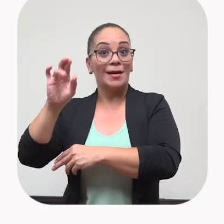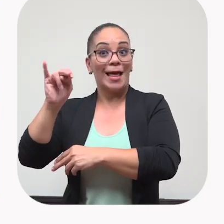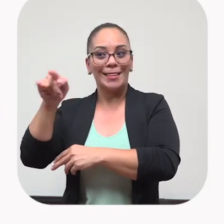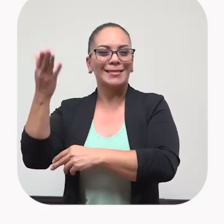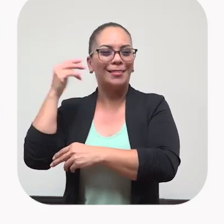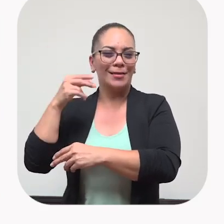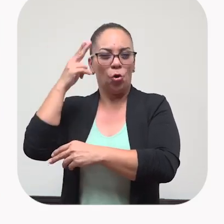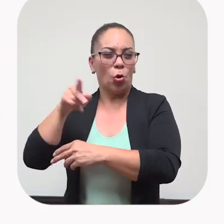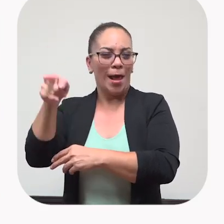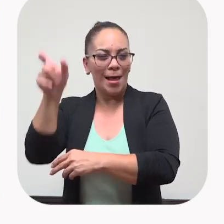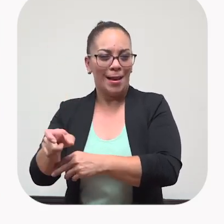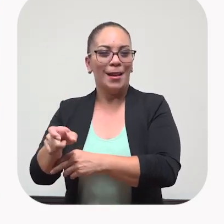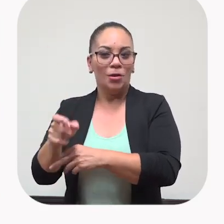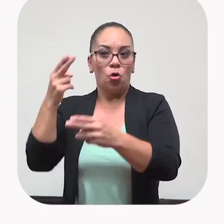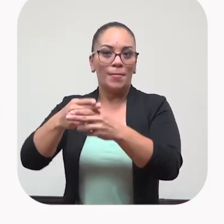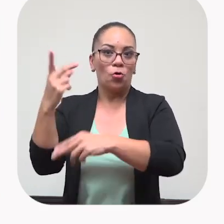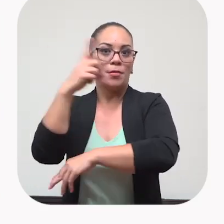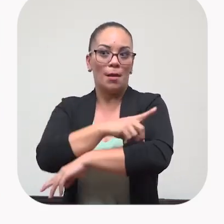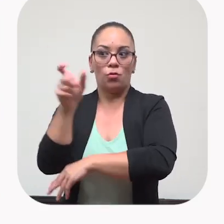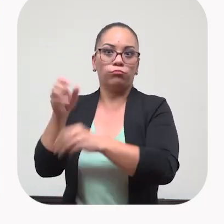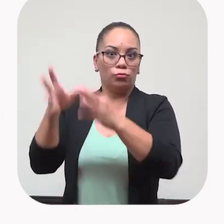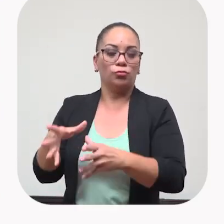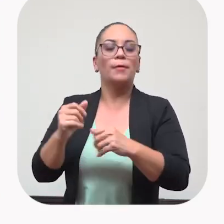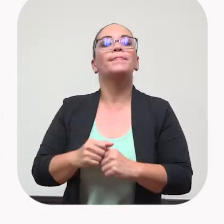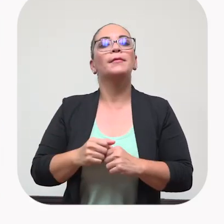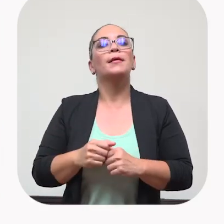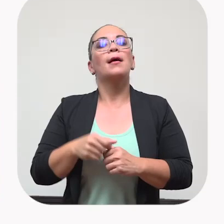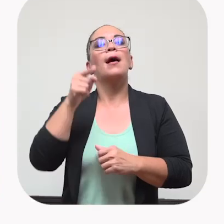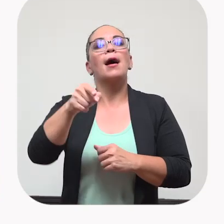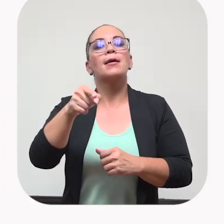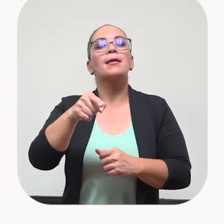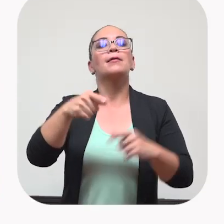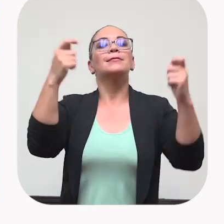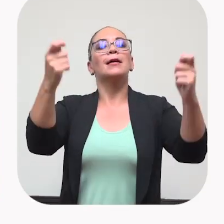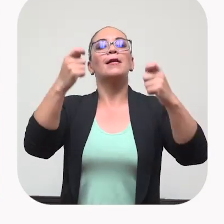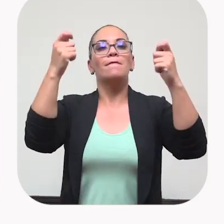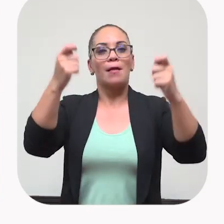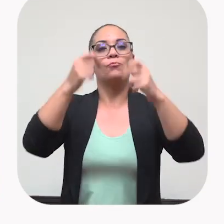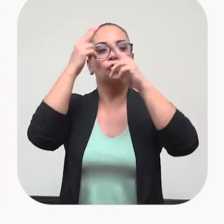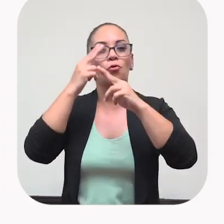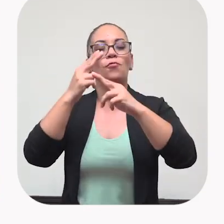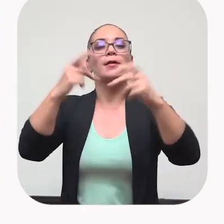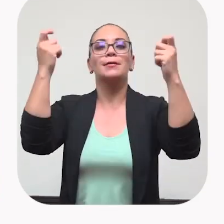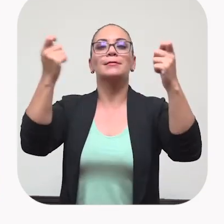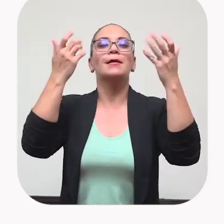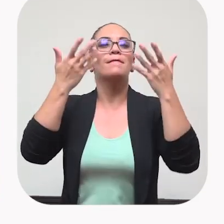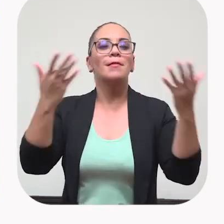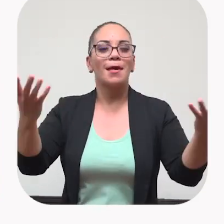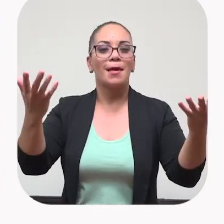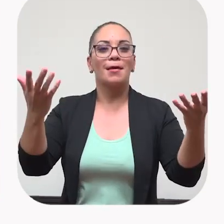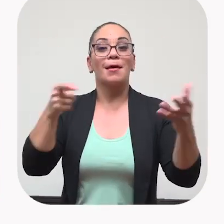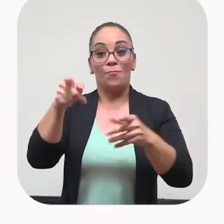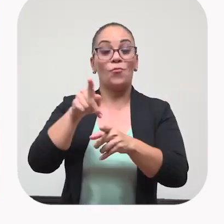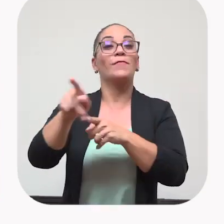Acuña, que era un célebre educador costarricense, para conmemorar, honrar y celebrar